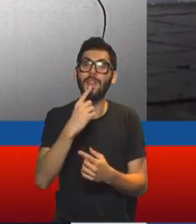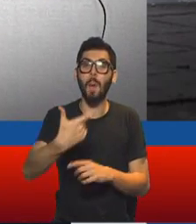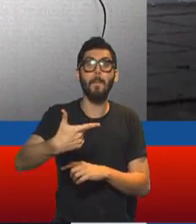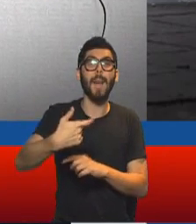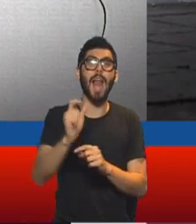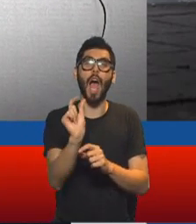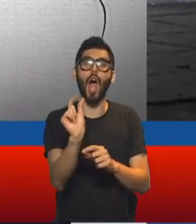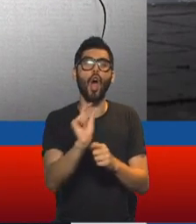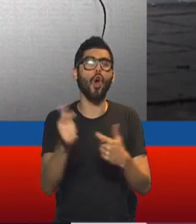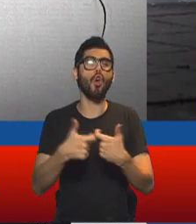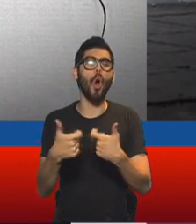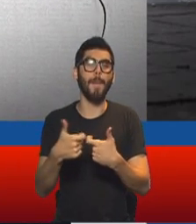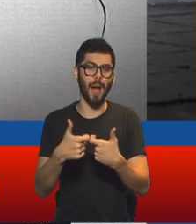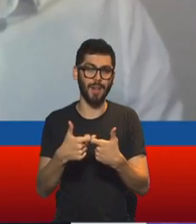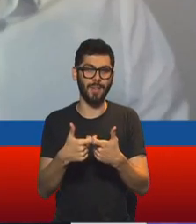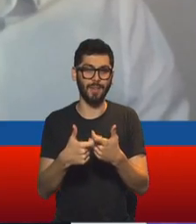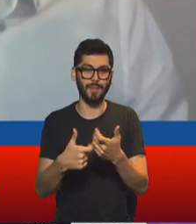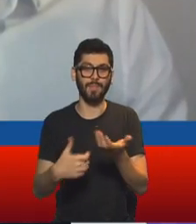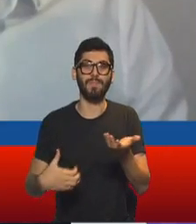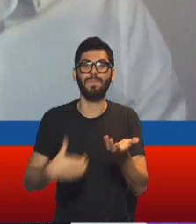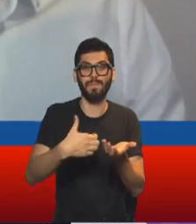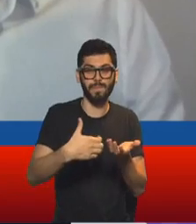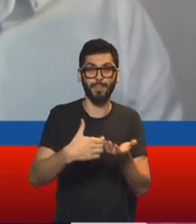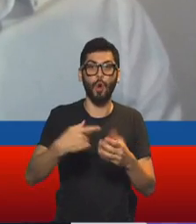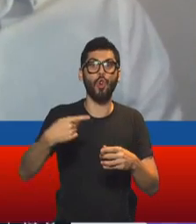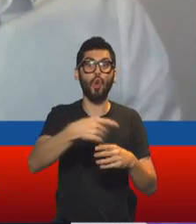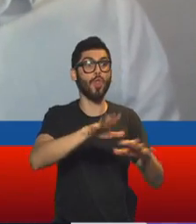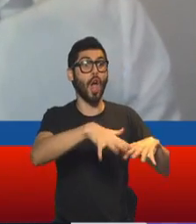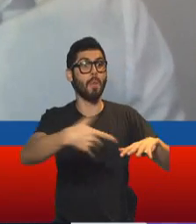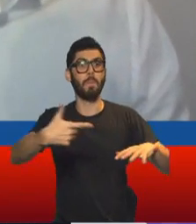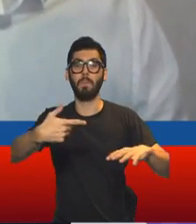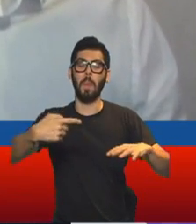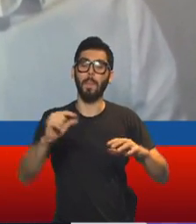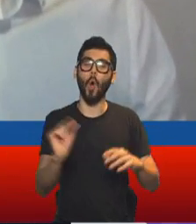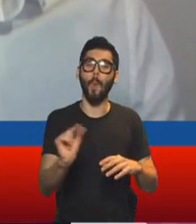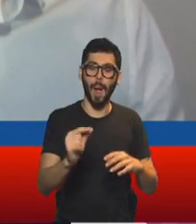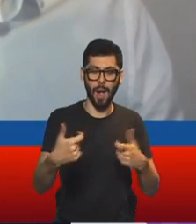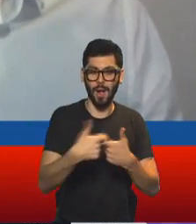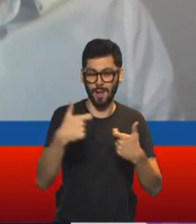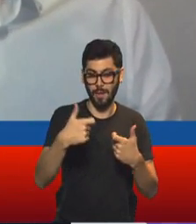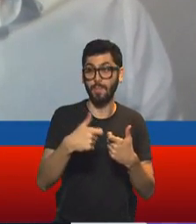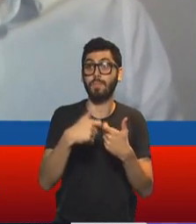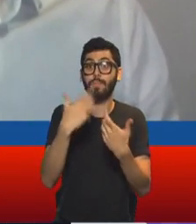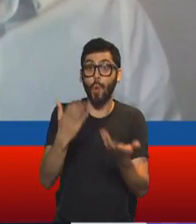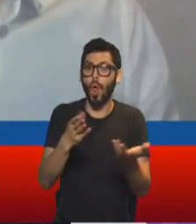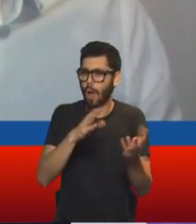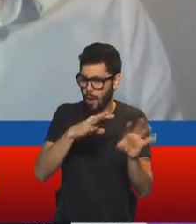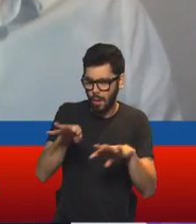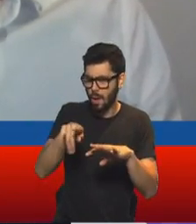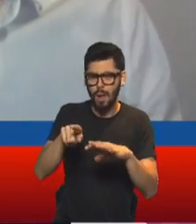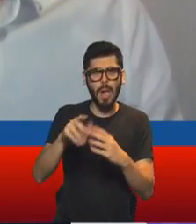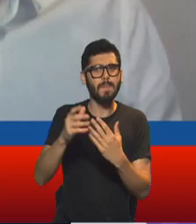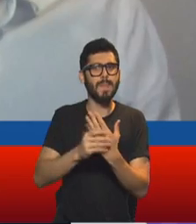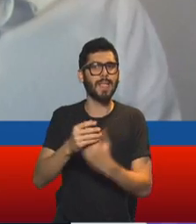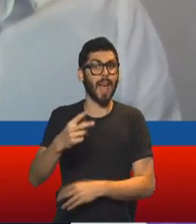de lo que se conocía ahí como cartuchos antitumultos. Por eso la mira está puesta en quién era la ministra de seguridad en ese momento, Patricia Búnich.